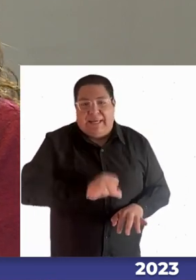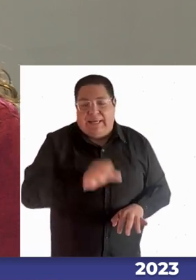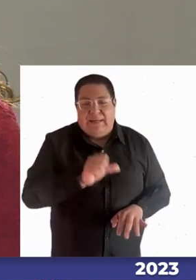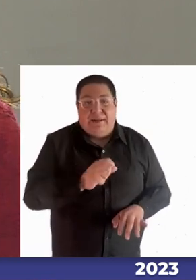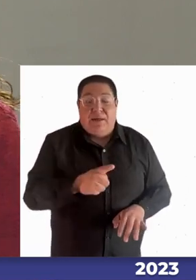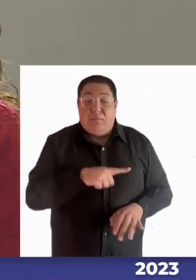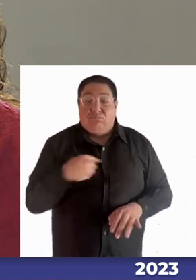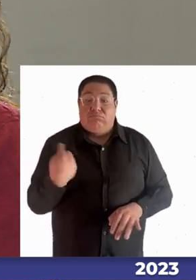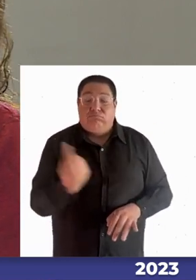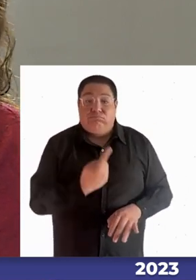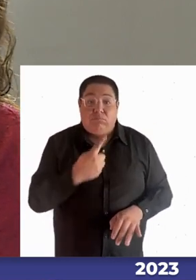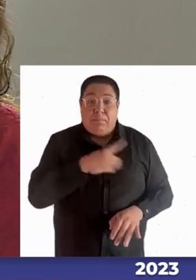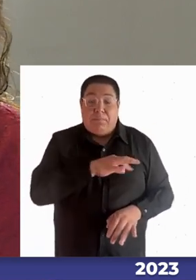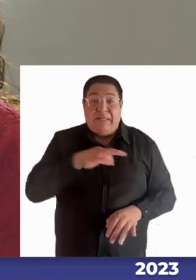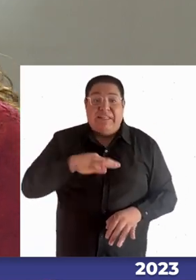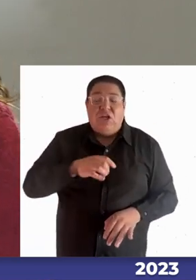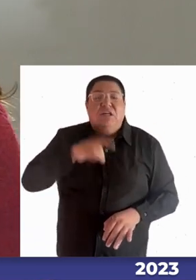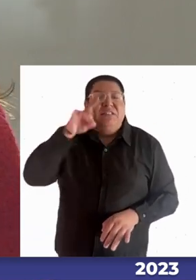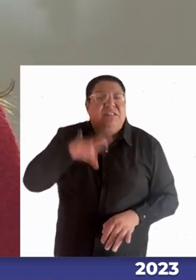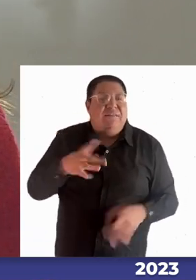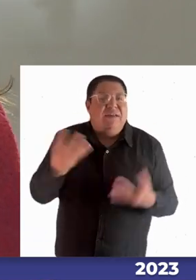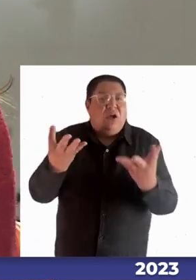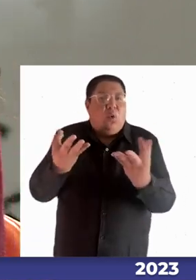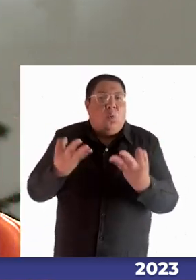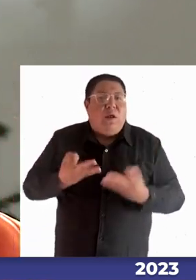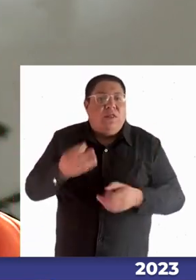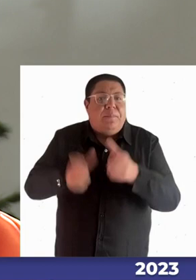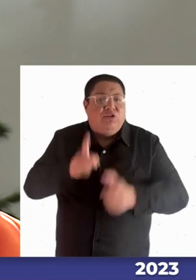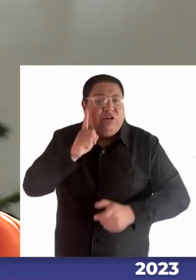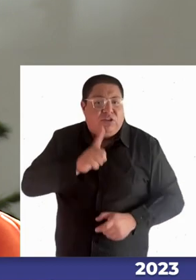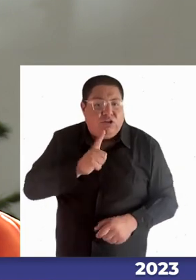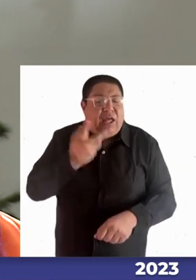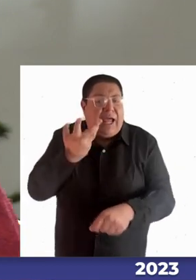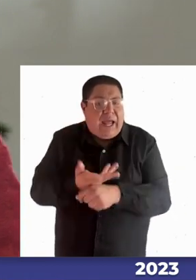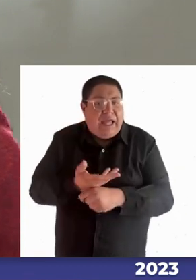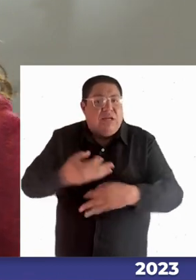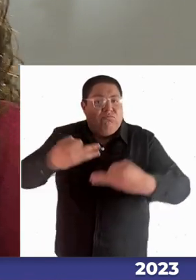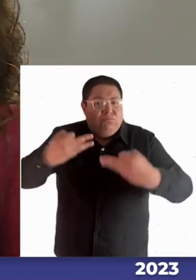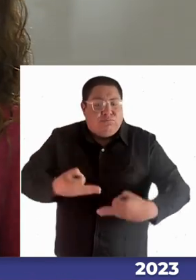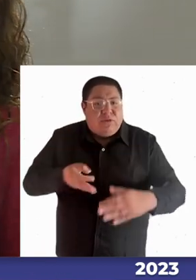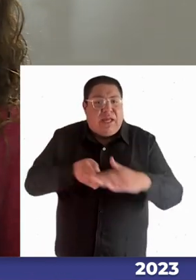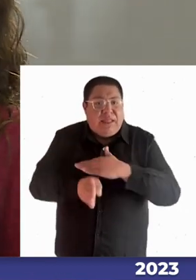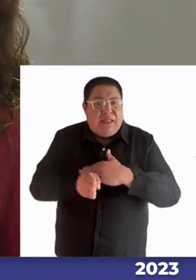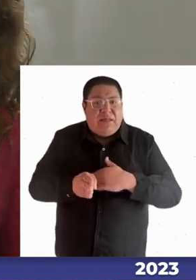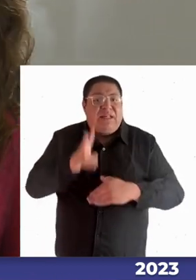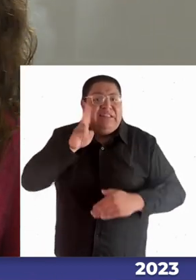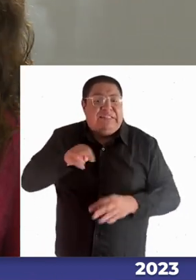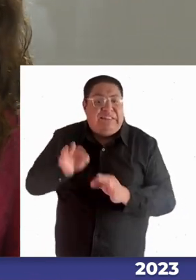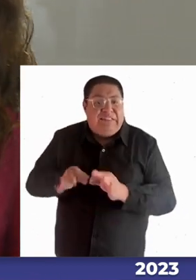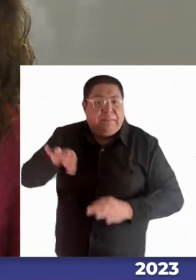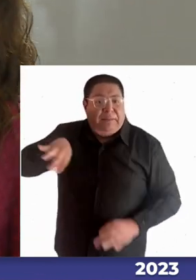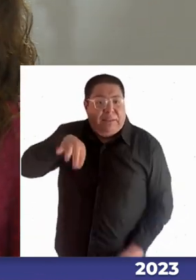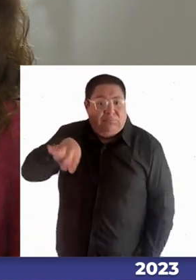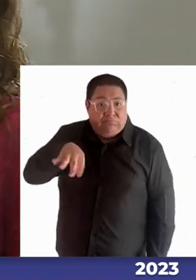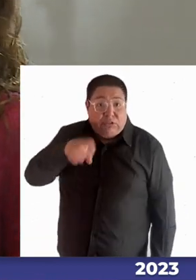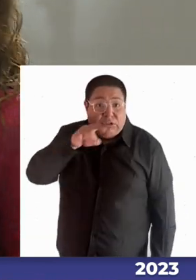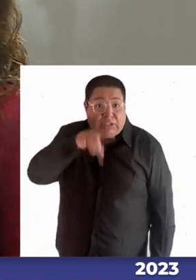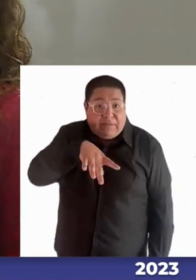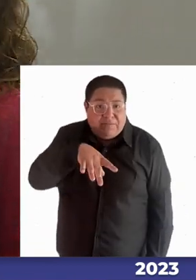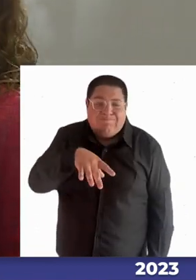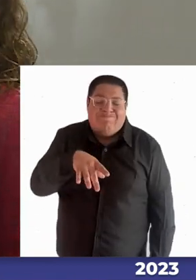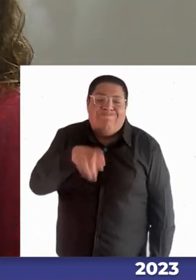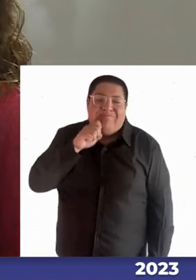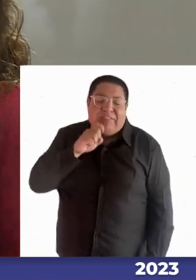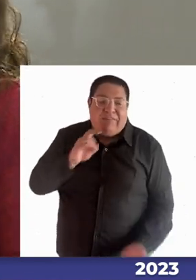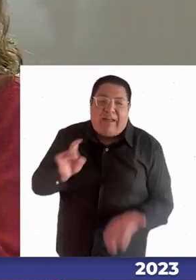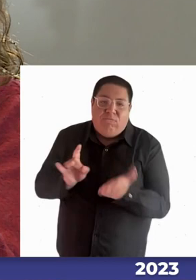ni el ministerio sabe cuántos estudiantes sordos están en la educación media estudiando sin intérprete y eso es una vulneración enorme los